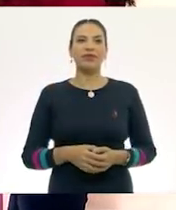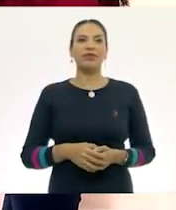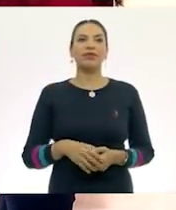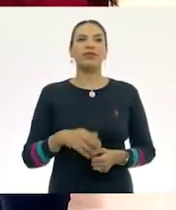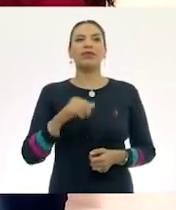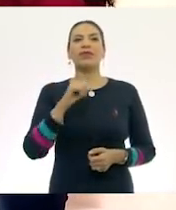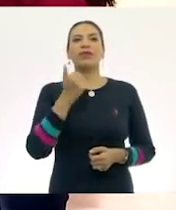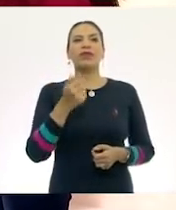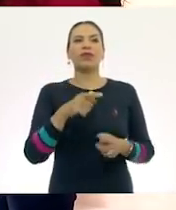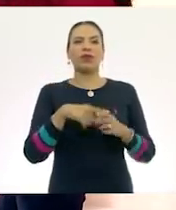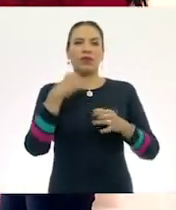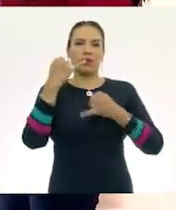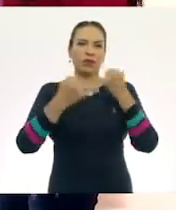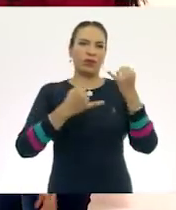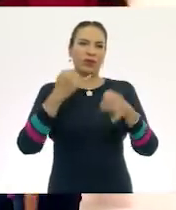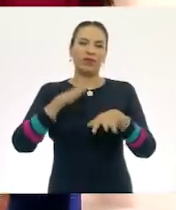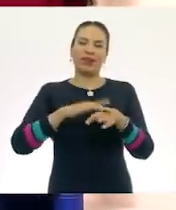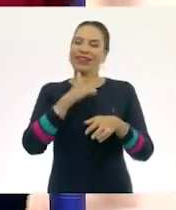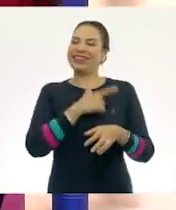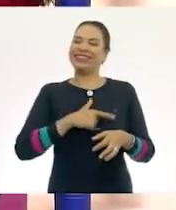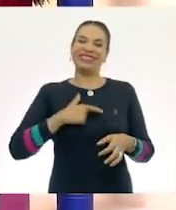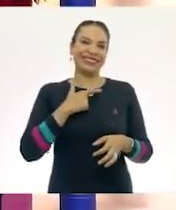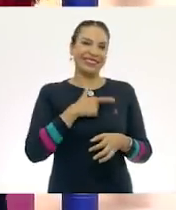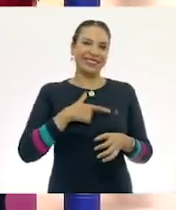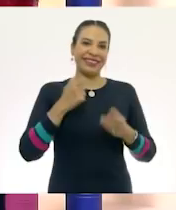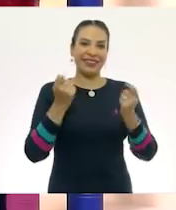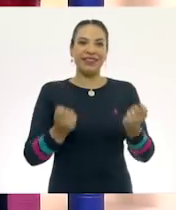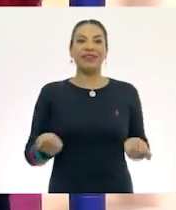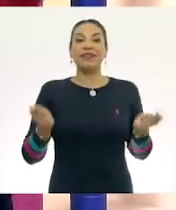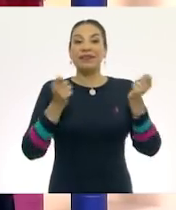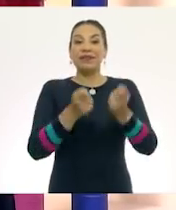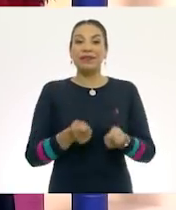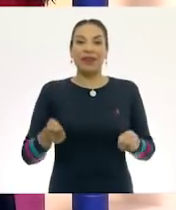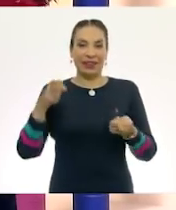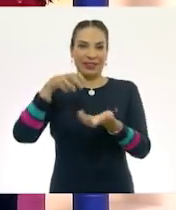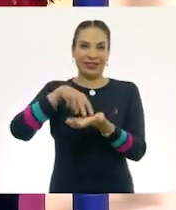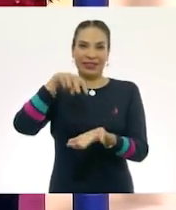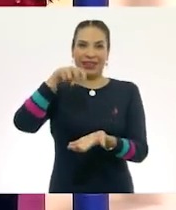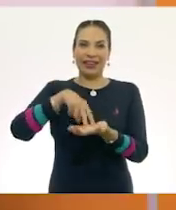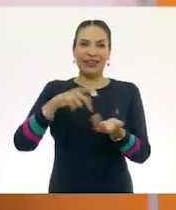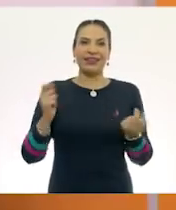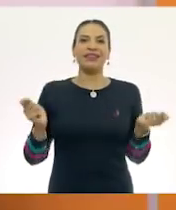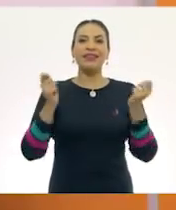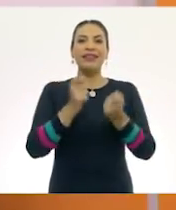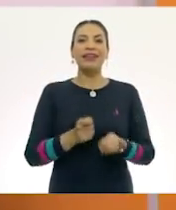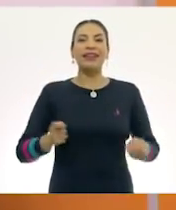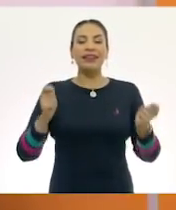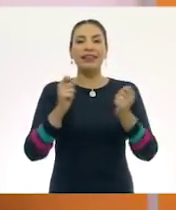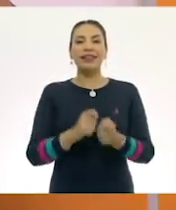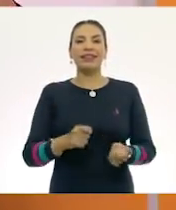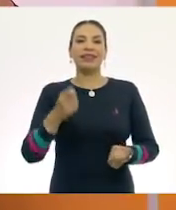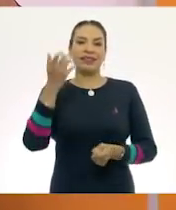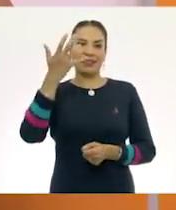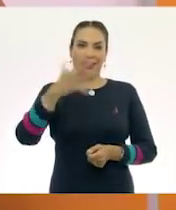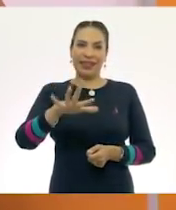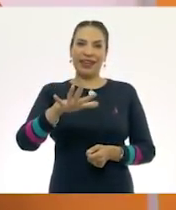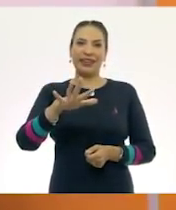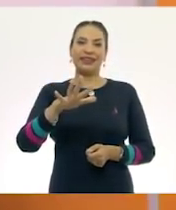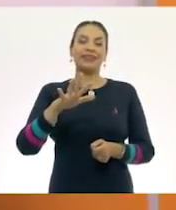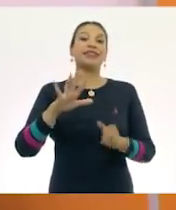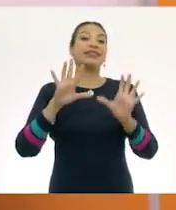acá tenemos uno de los juguetes que más me gustan. ¡Claro! Una cuerda de saltar. Y con este ya llevamos... ¡Diez!